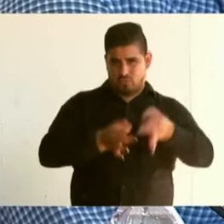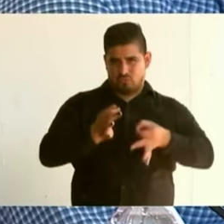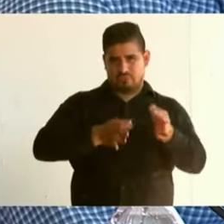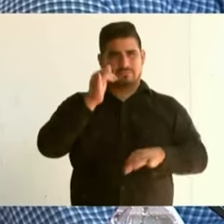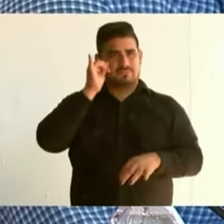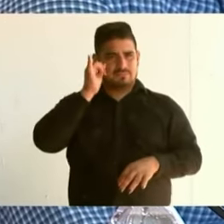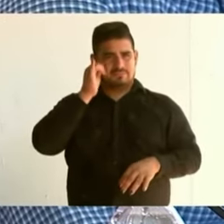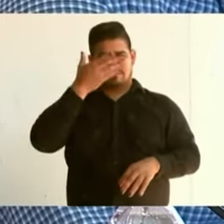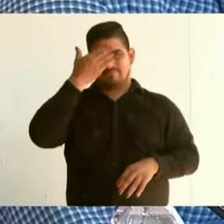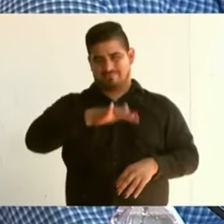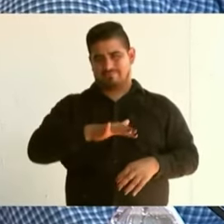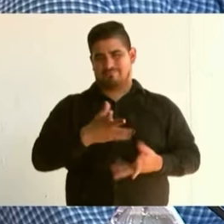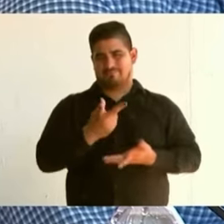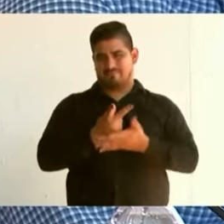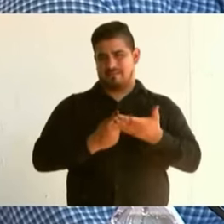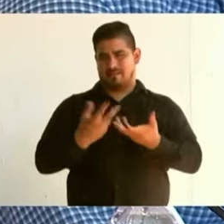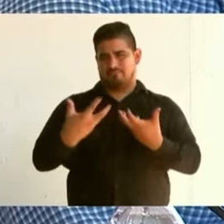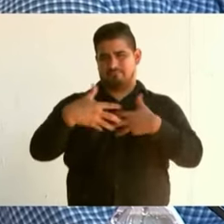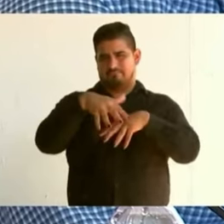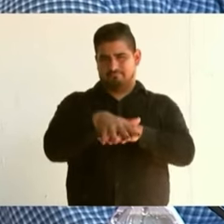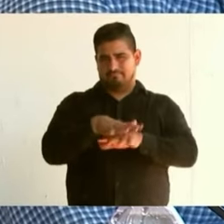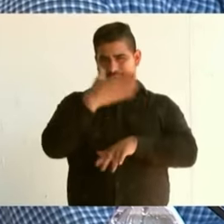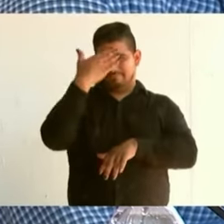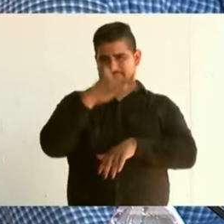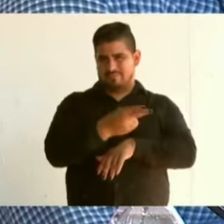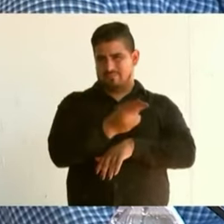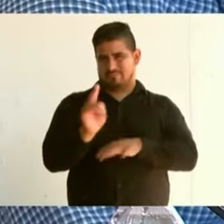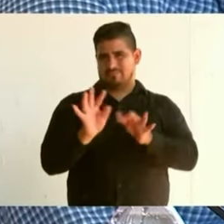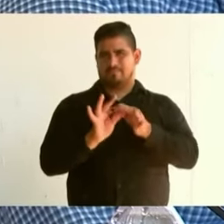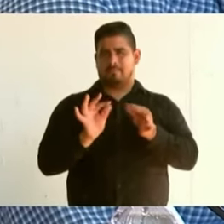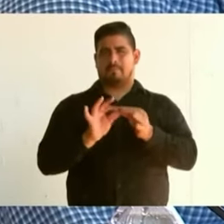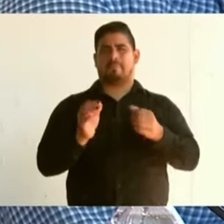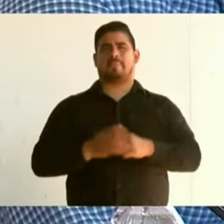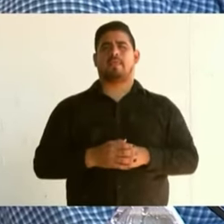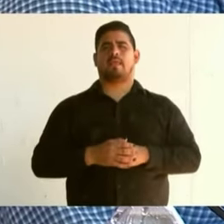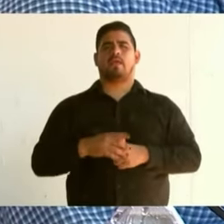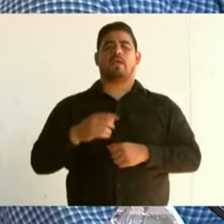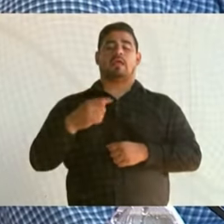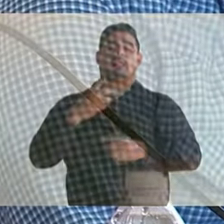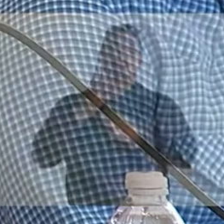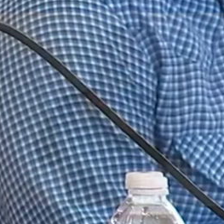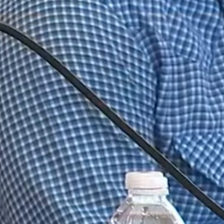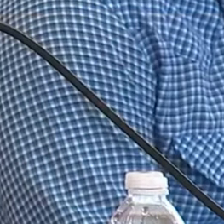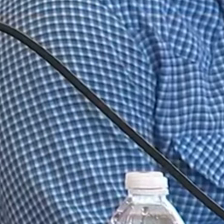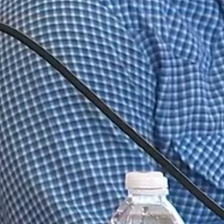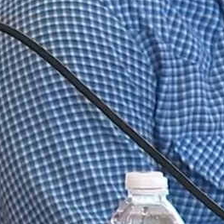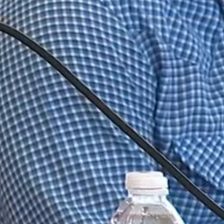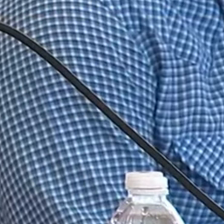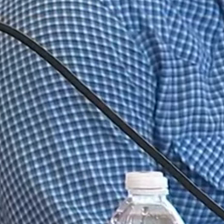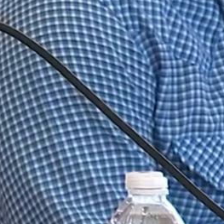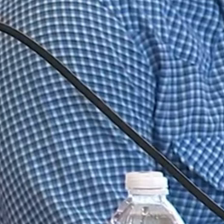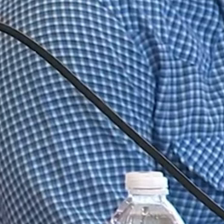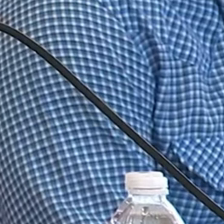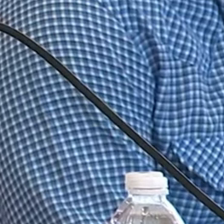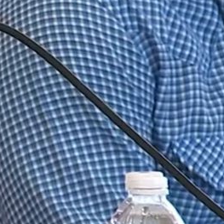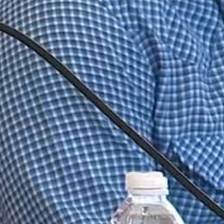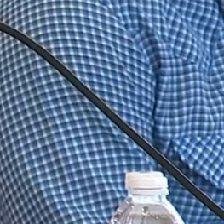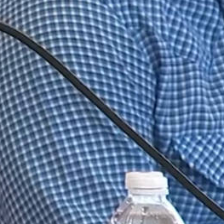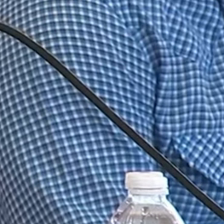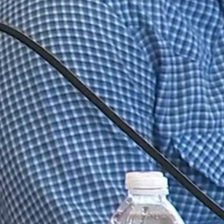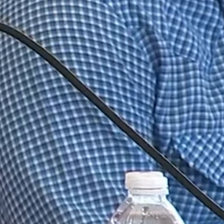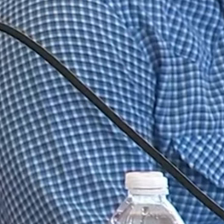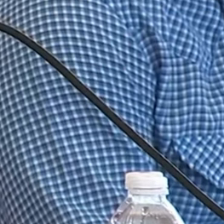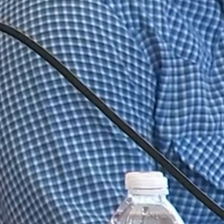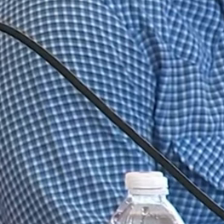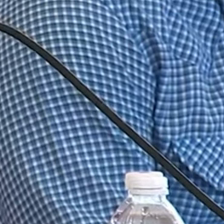del que nos han hablado. Dice un autor que el perdón histórico es la mejor